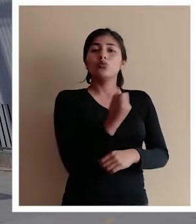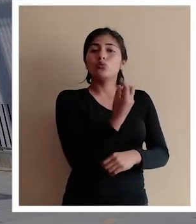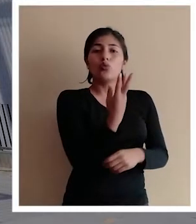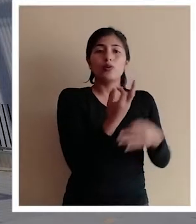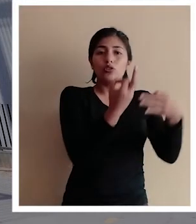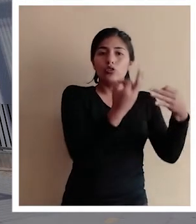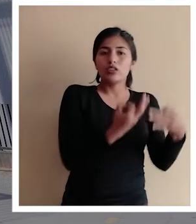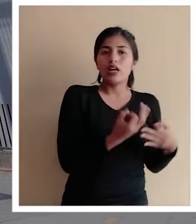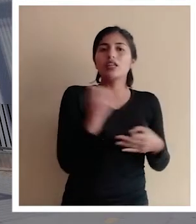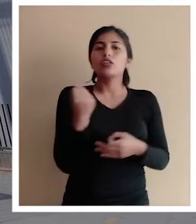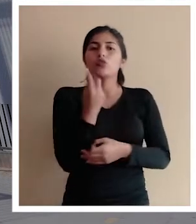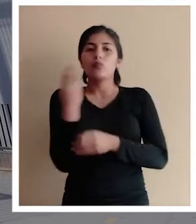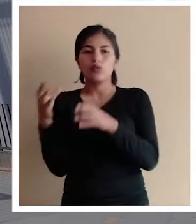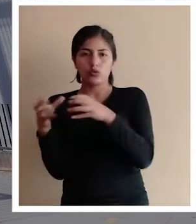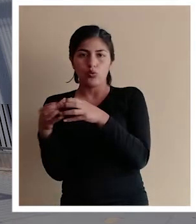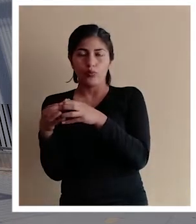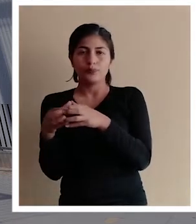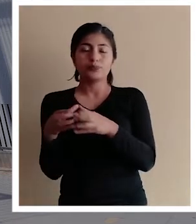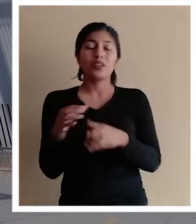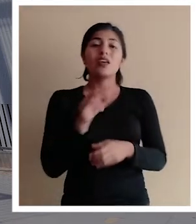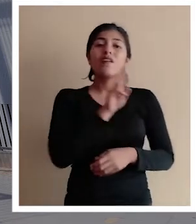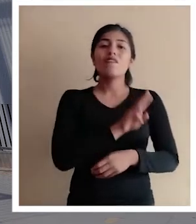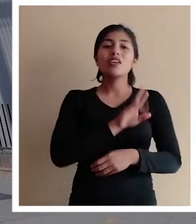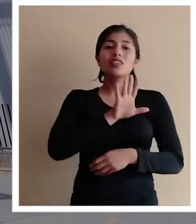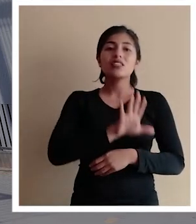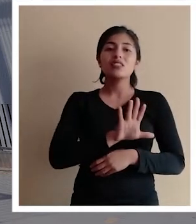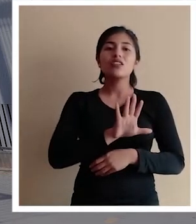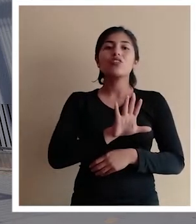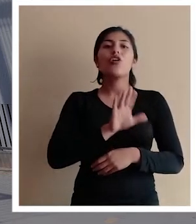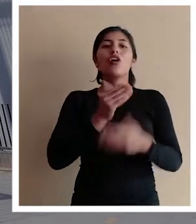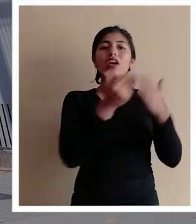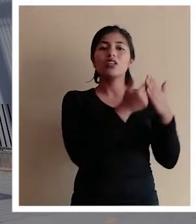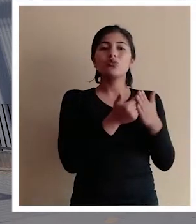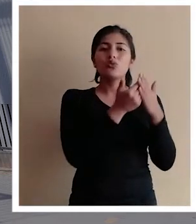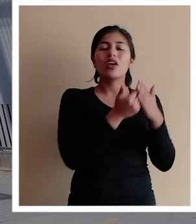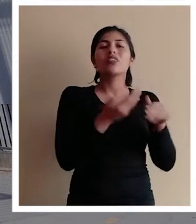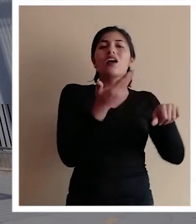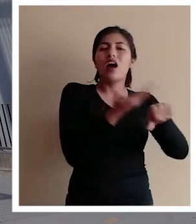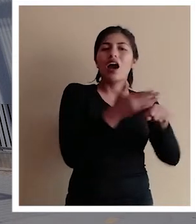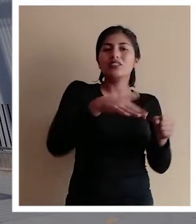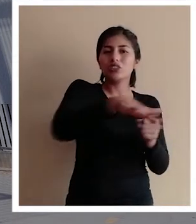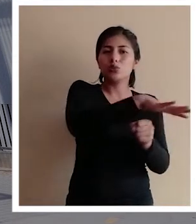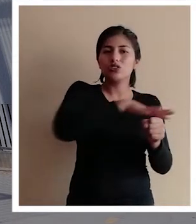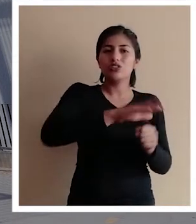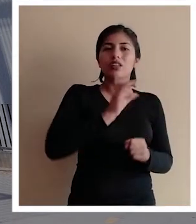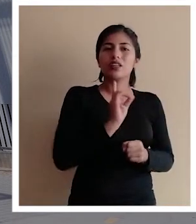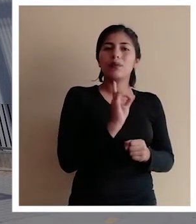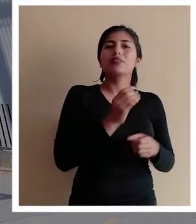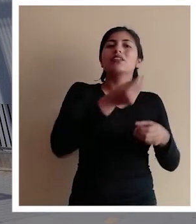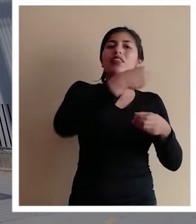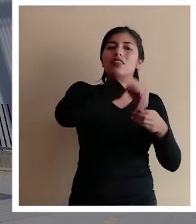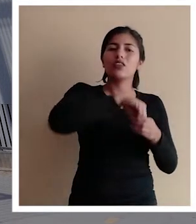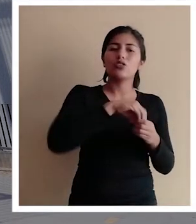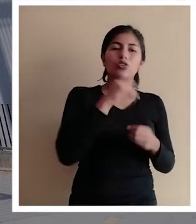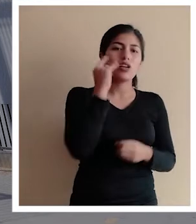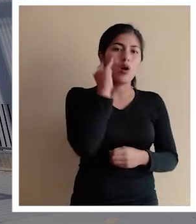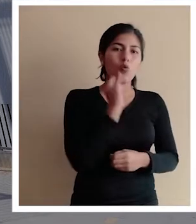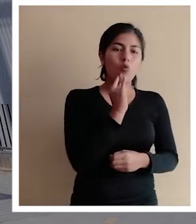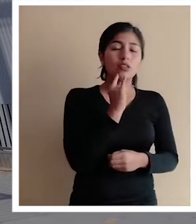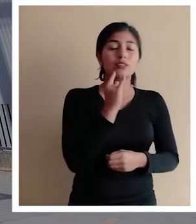Universo y Grupo Consultado 25 estudiantes son identificados en situación de discapacidad en la UOH.